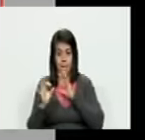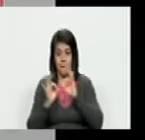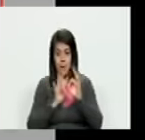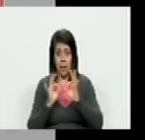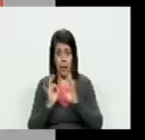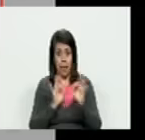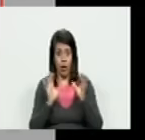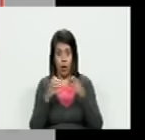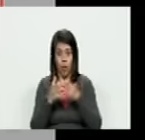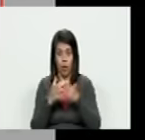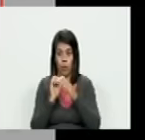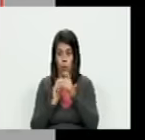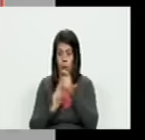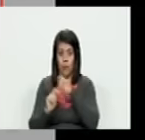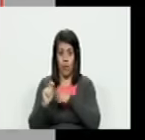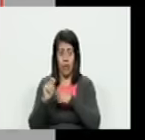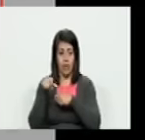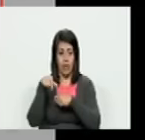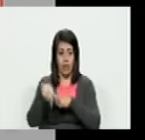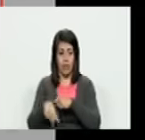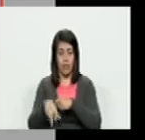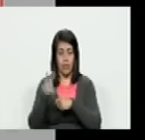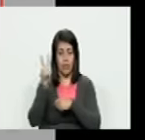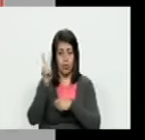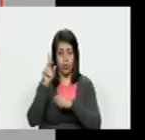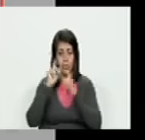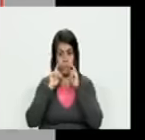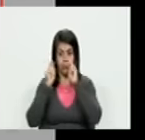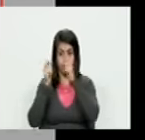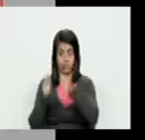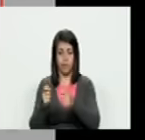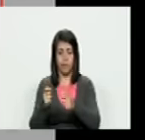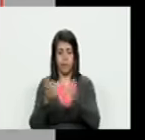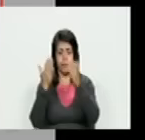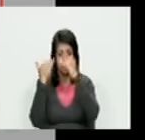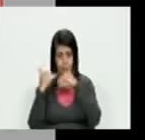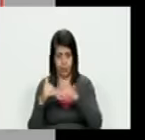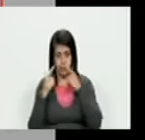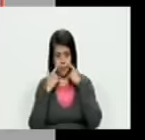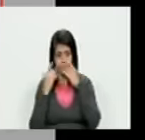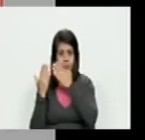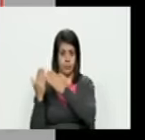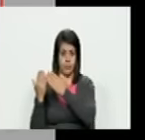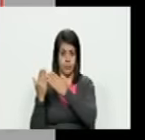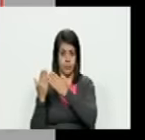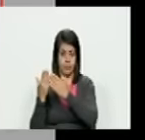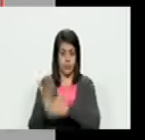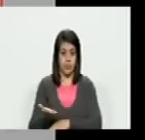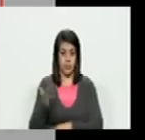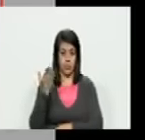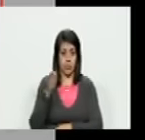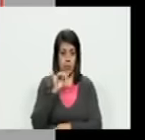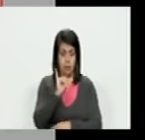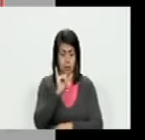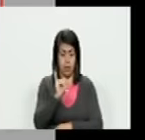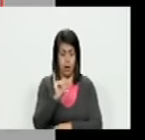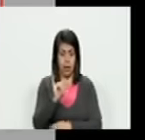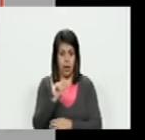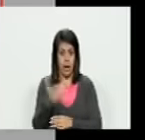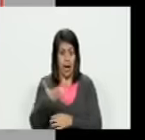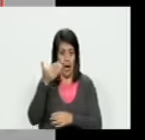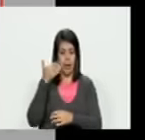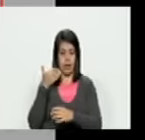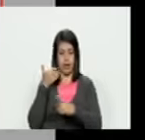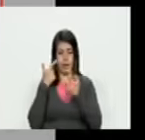paquete que se lo metieron a esta gente por la cabeza y ahora sí la siguiente imagen es muy importante de ellos mismos no la anterior